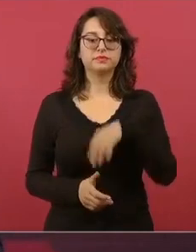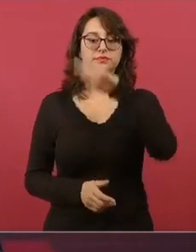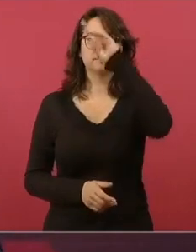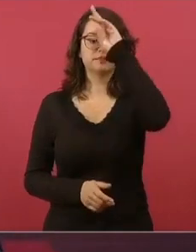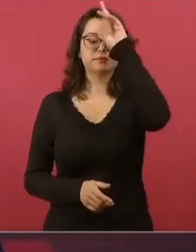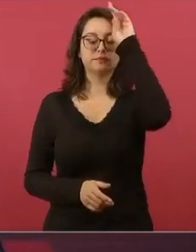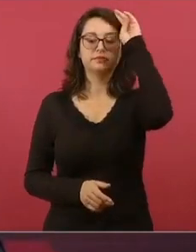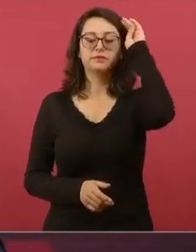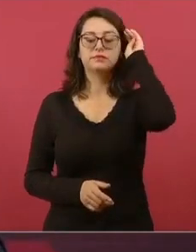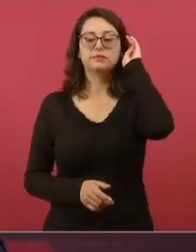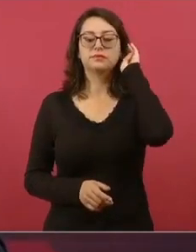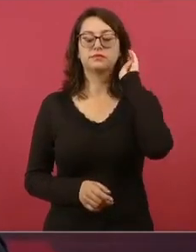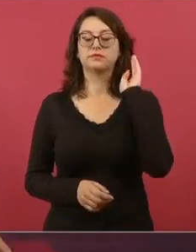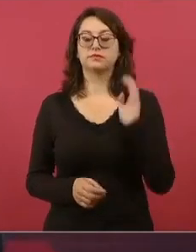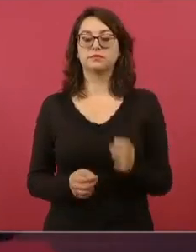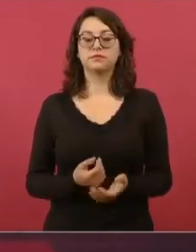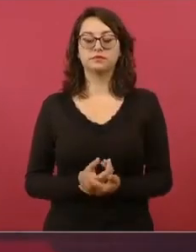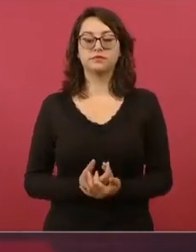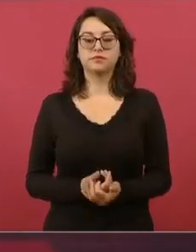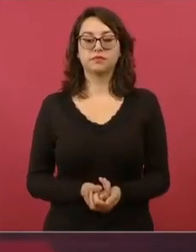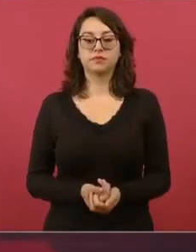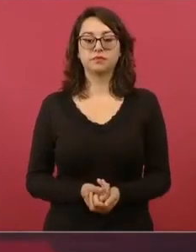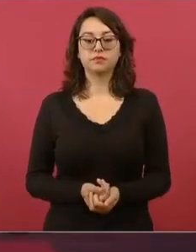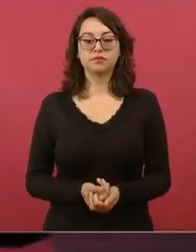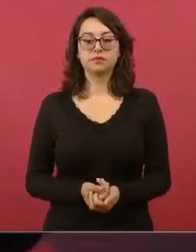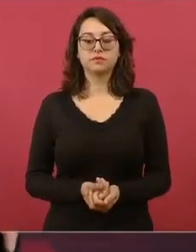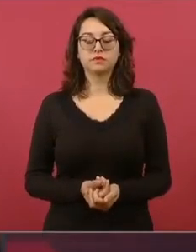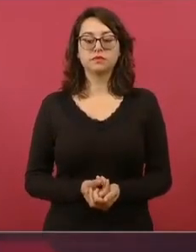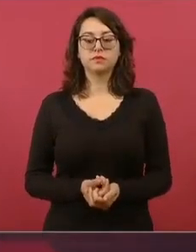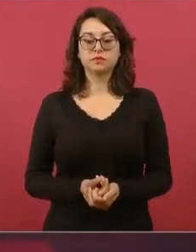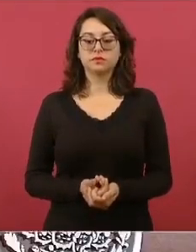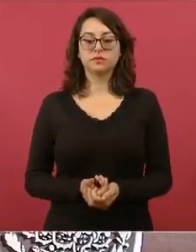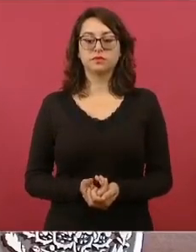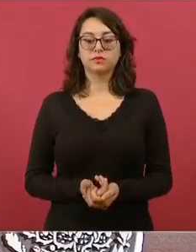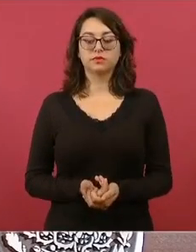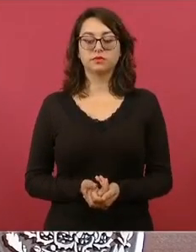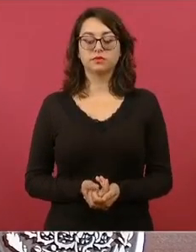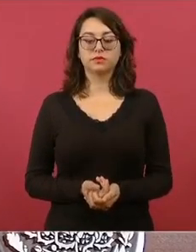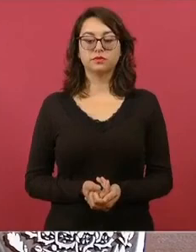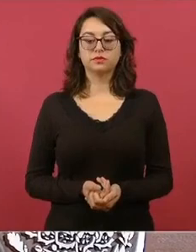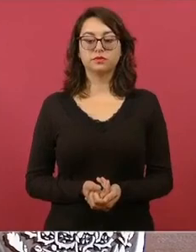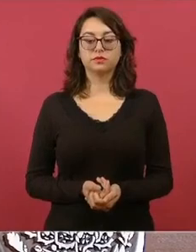honrosas, pero estamos hablando del